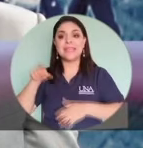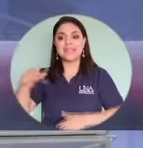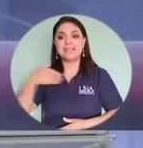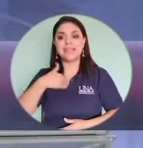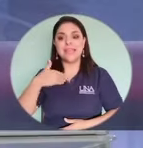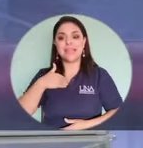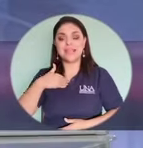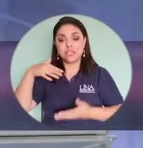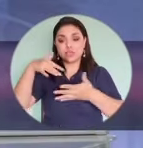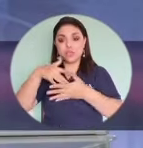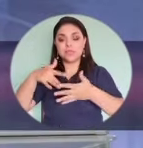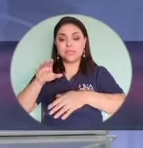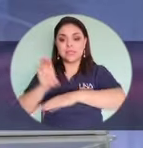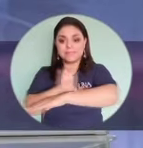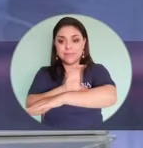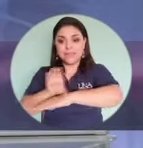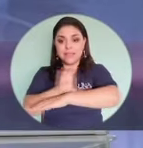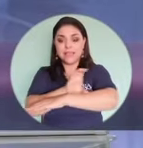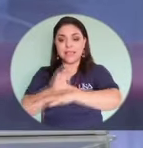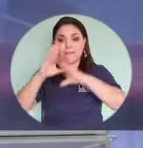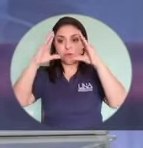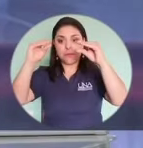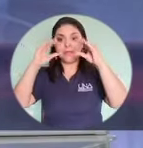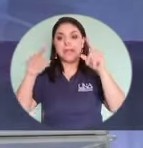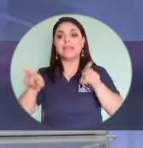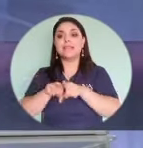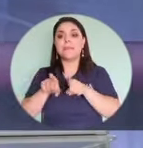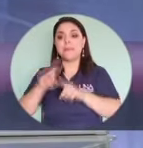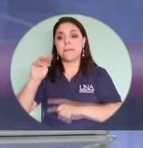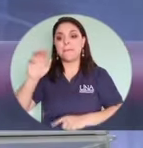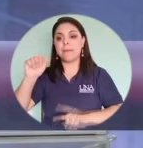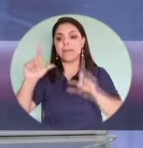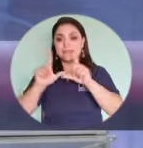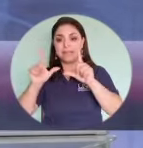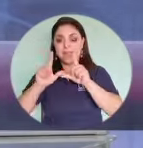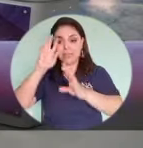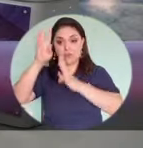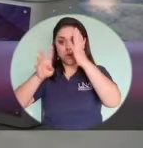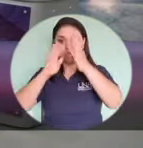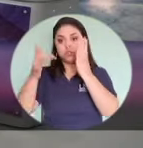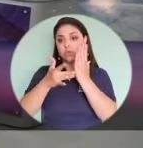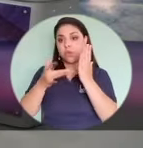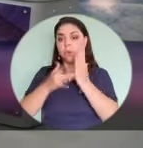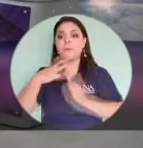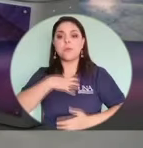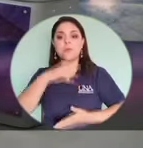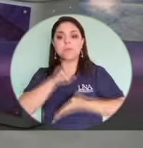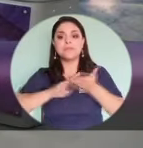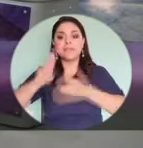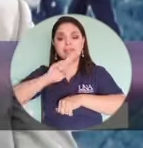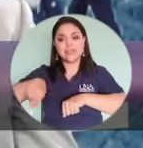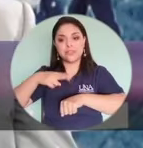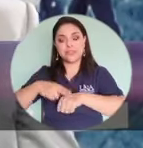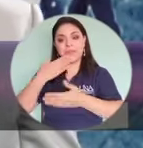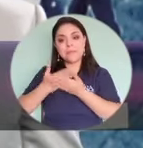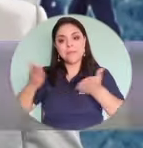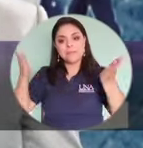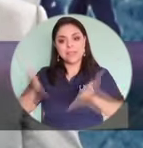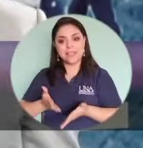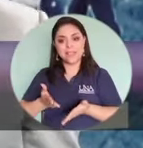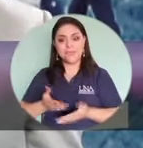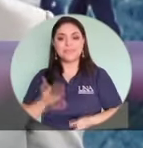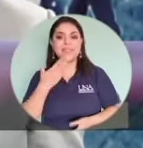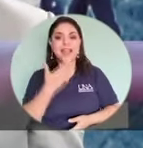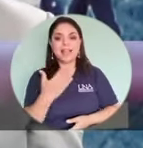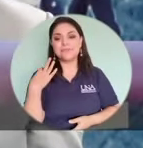cuenta con estudios en informática y una maestría en gestión de la innovación tecnológica de la Universidad Nacional. Bienvenido, Cristian, a Una Mirada. Gracias por la